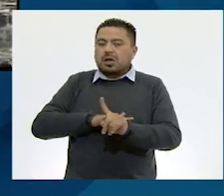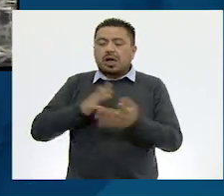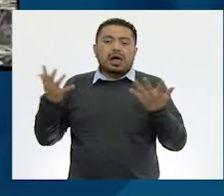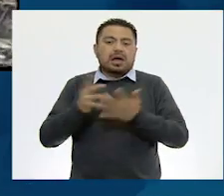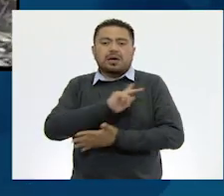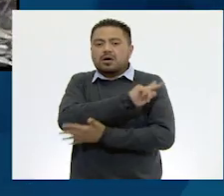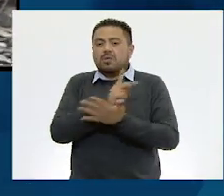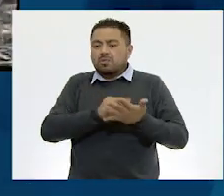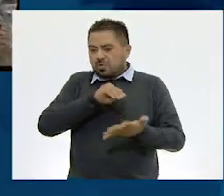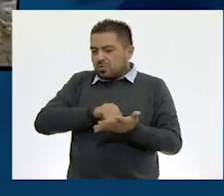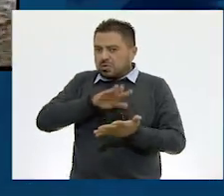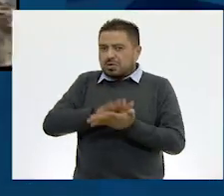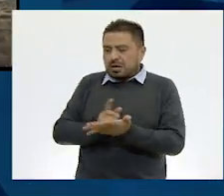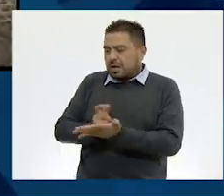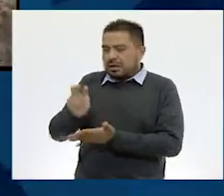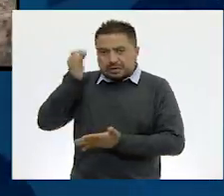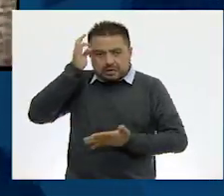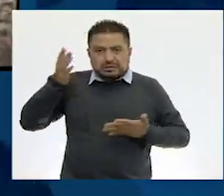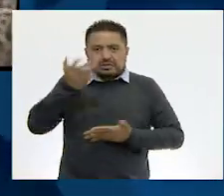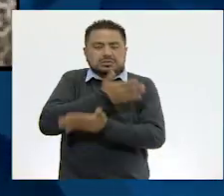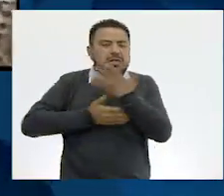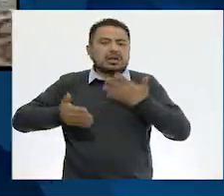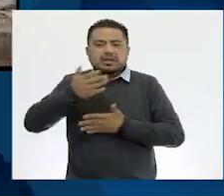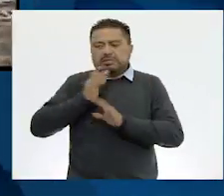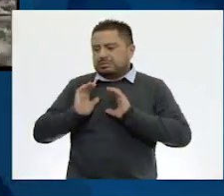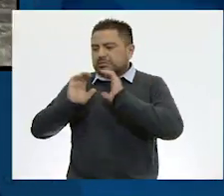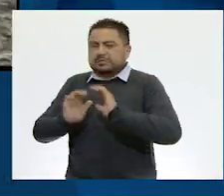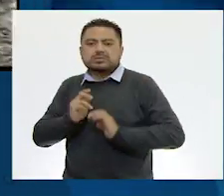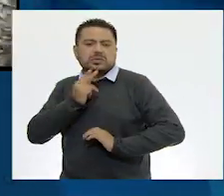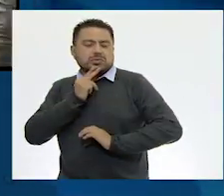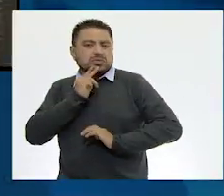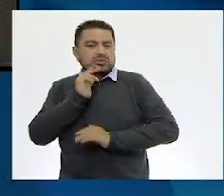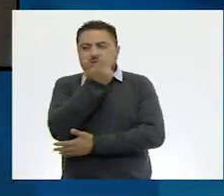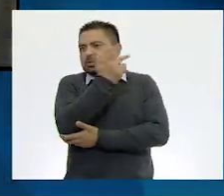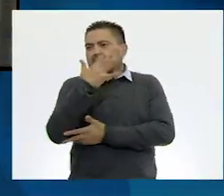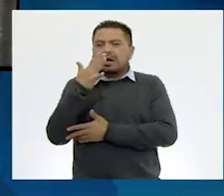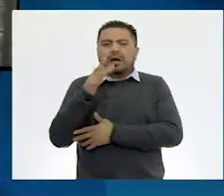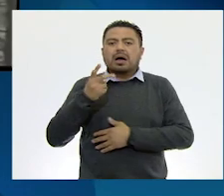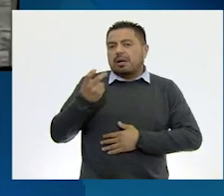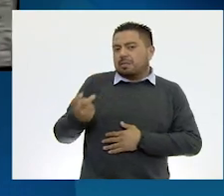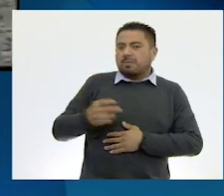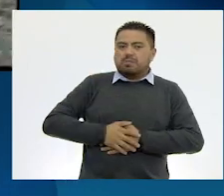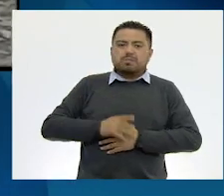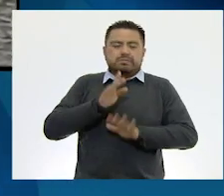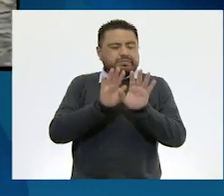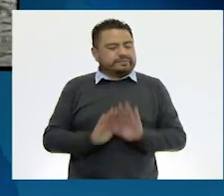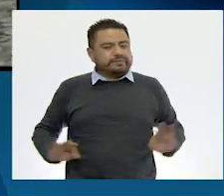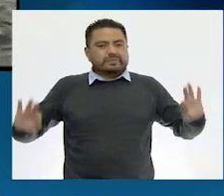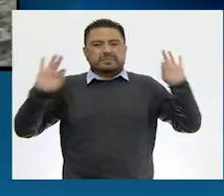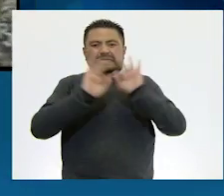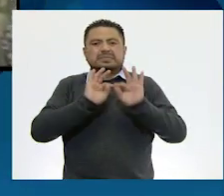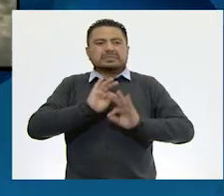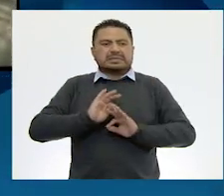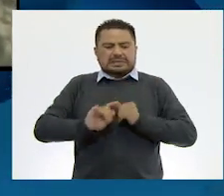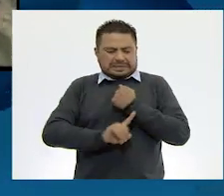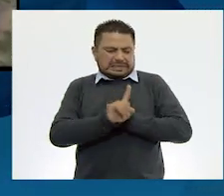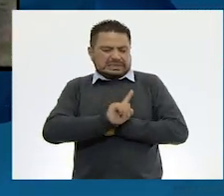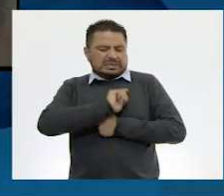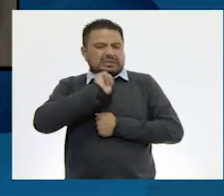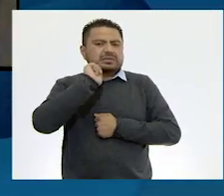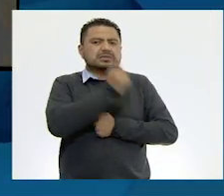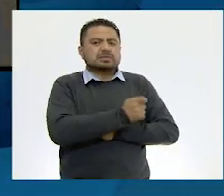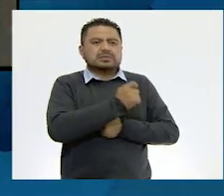aplica el programa de pago por servicios ambientales para cuidar su hogar. Sus principales amenazas son